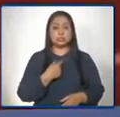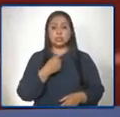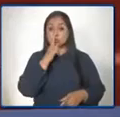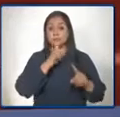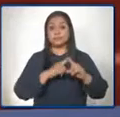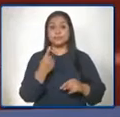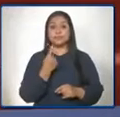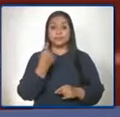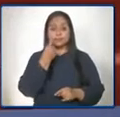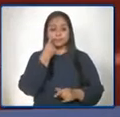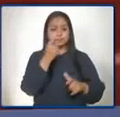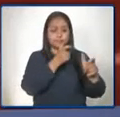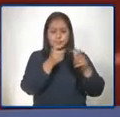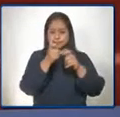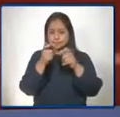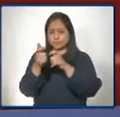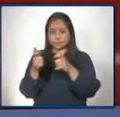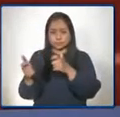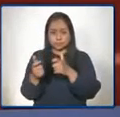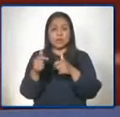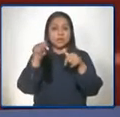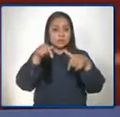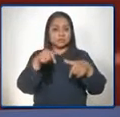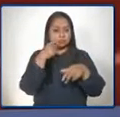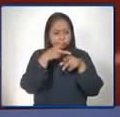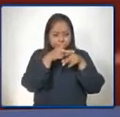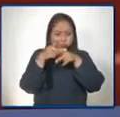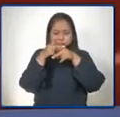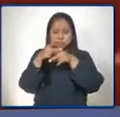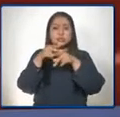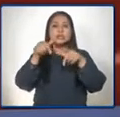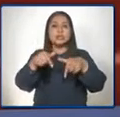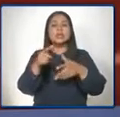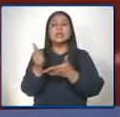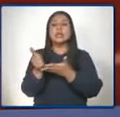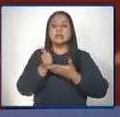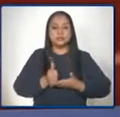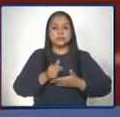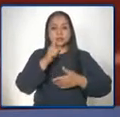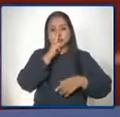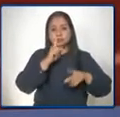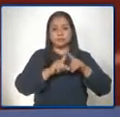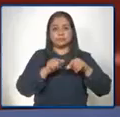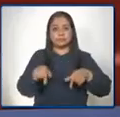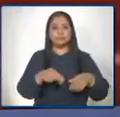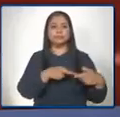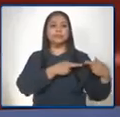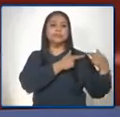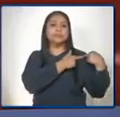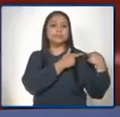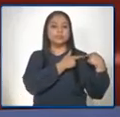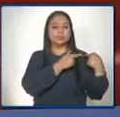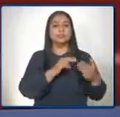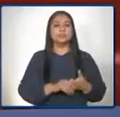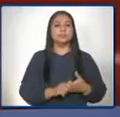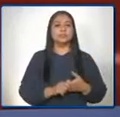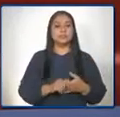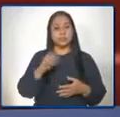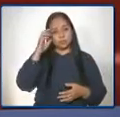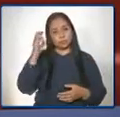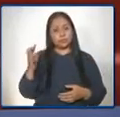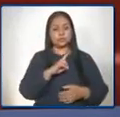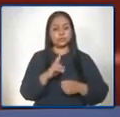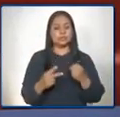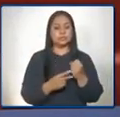ejercicios de monitoreo han sido de alguna manera monitoreados por las